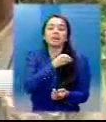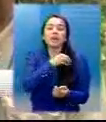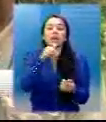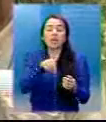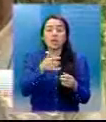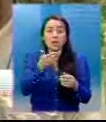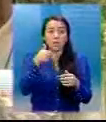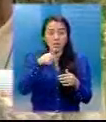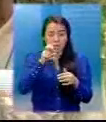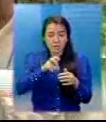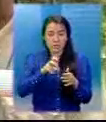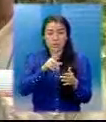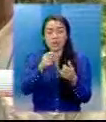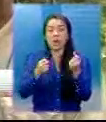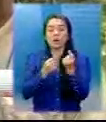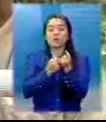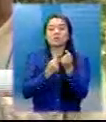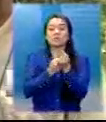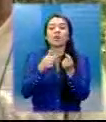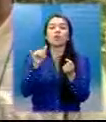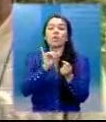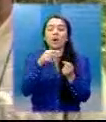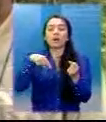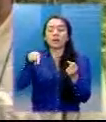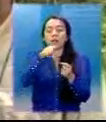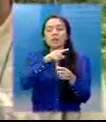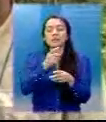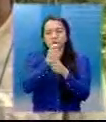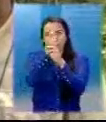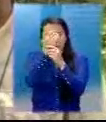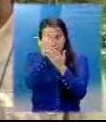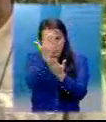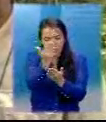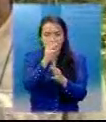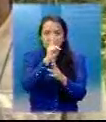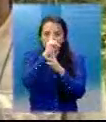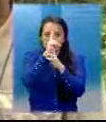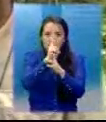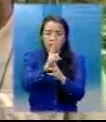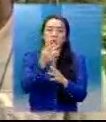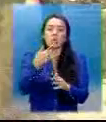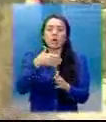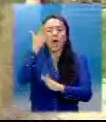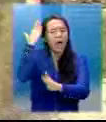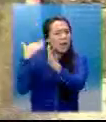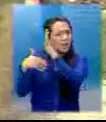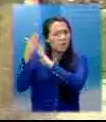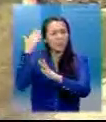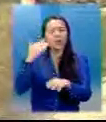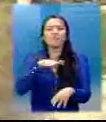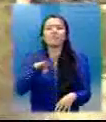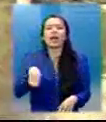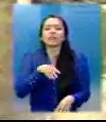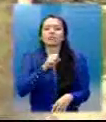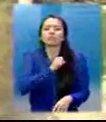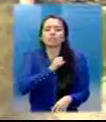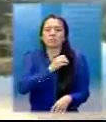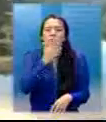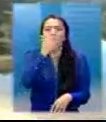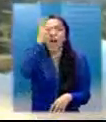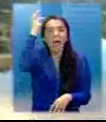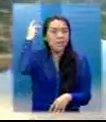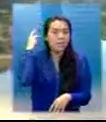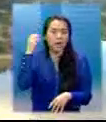solamente para el pueblo Mam. Es un lugar sagrado de las personas que practican las costumbres ancestrales mesoamericanas.